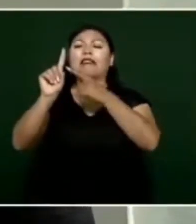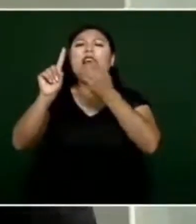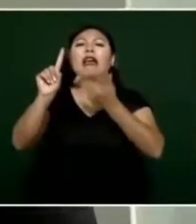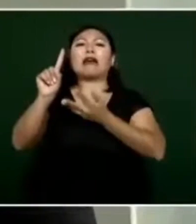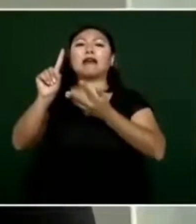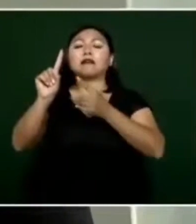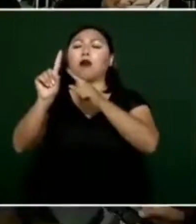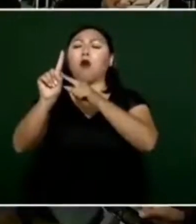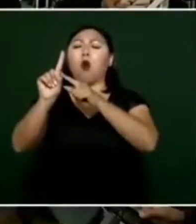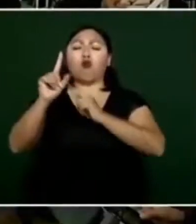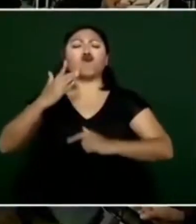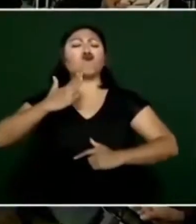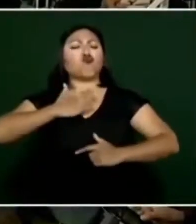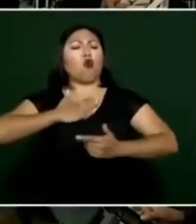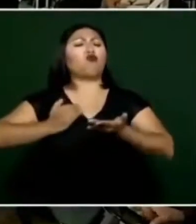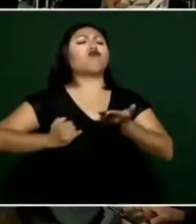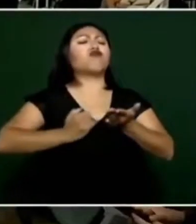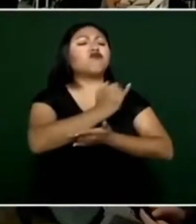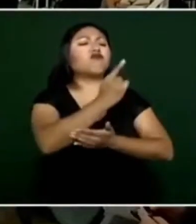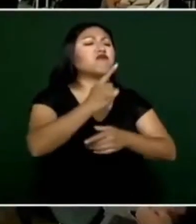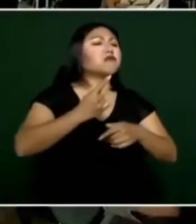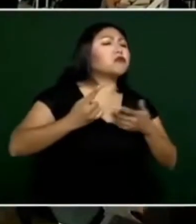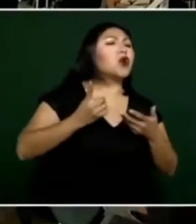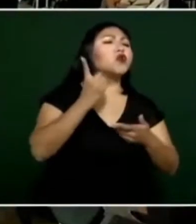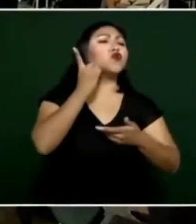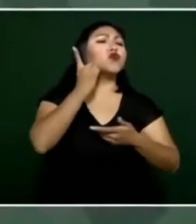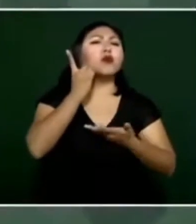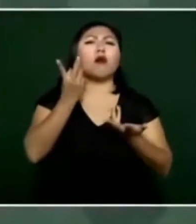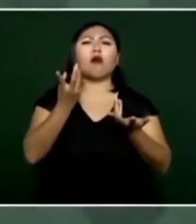a los diputados federales y a los senadores